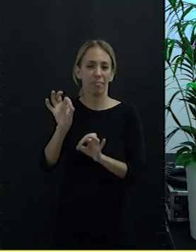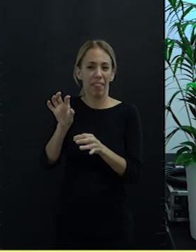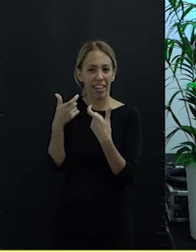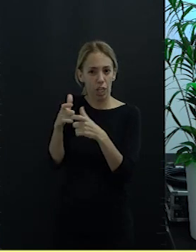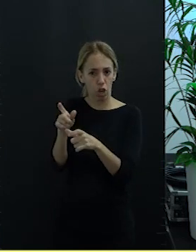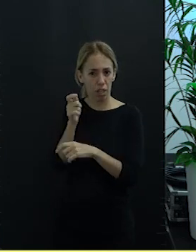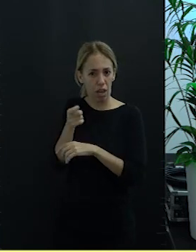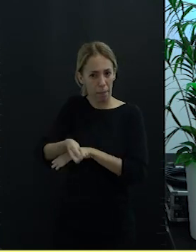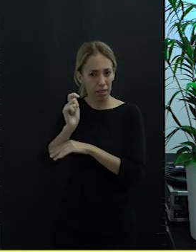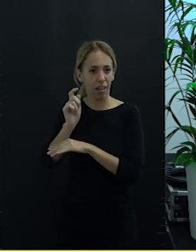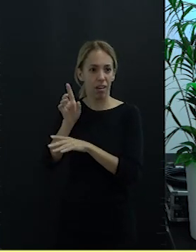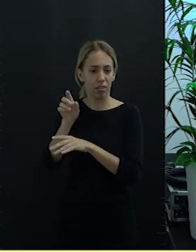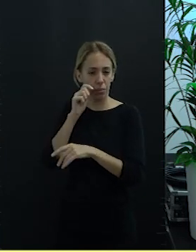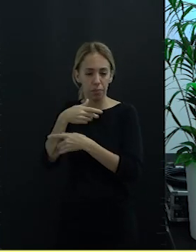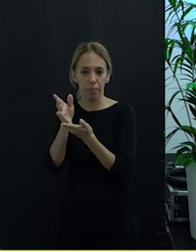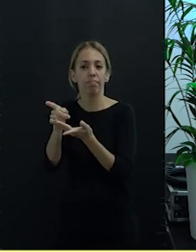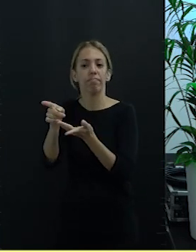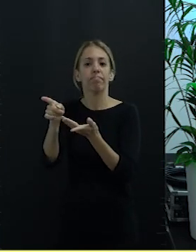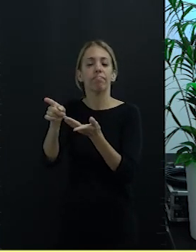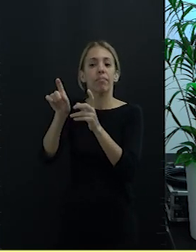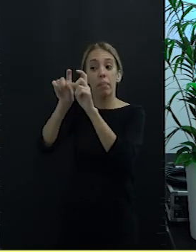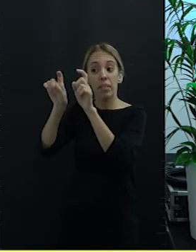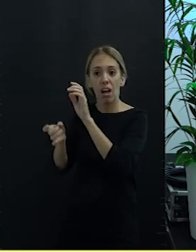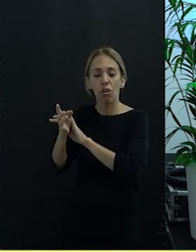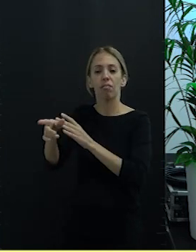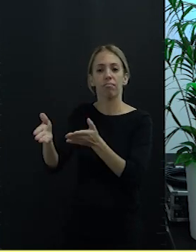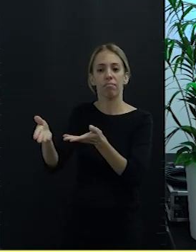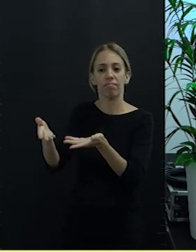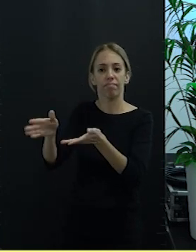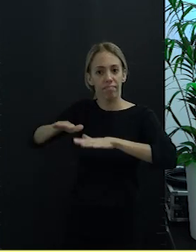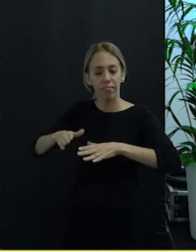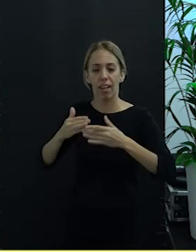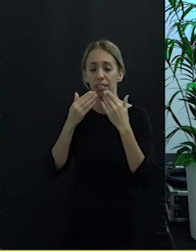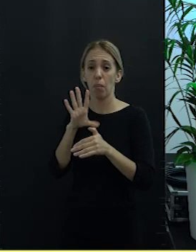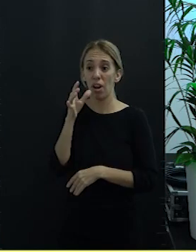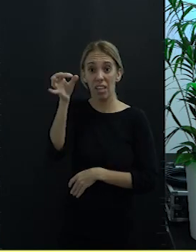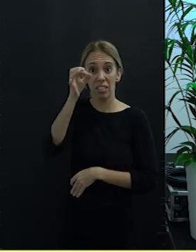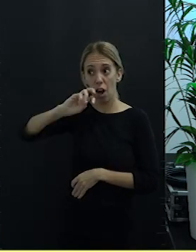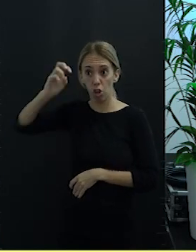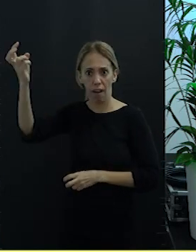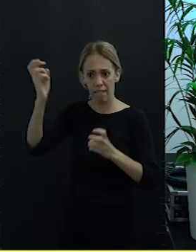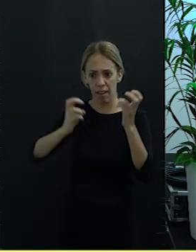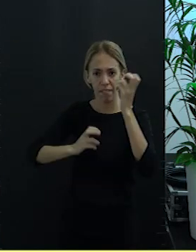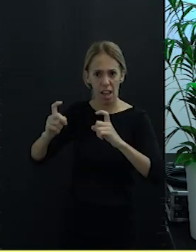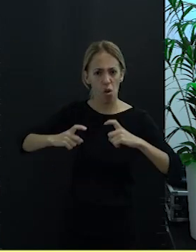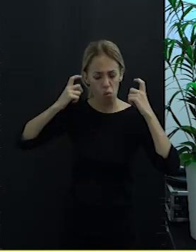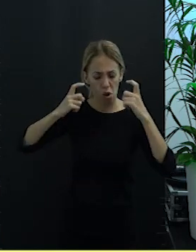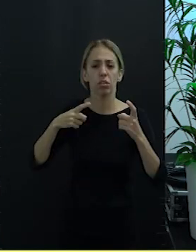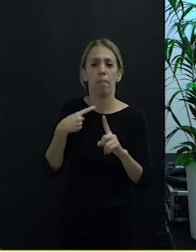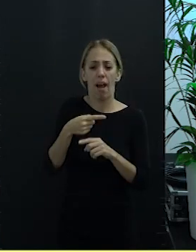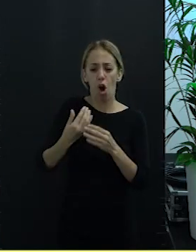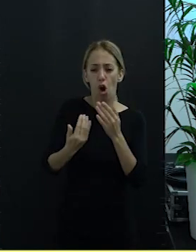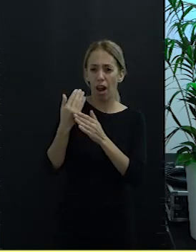estar aquí, por haber hecho el esfuerzo, por haber venido de cada una de las islas y compartir con nosotros toda esta jornada de